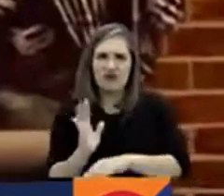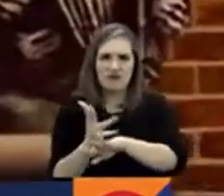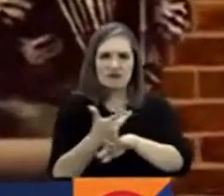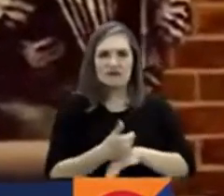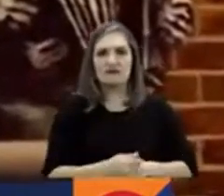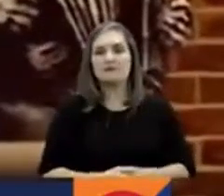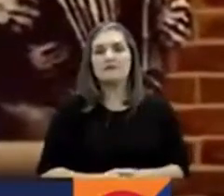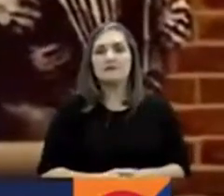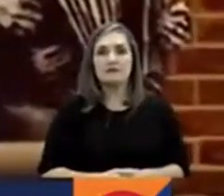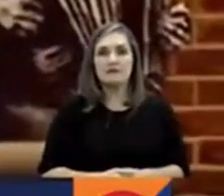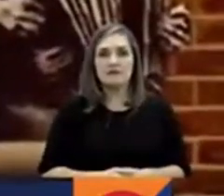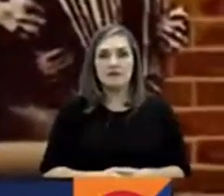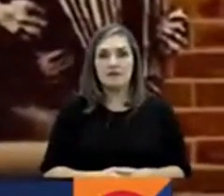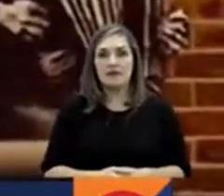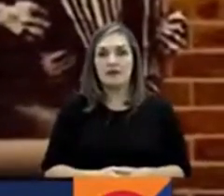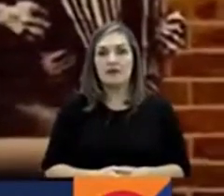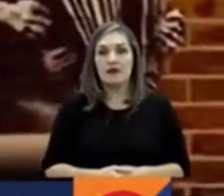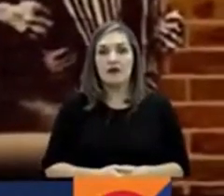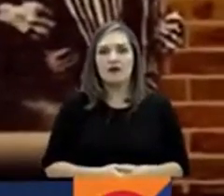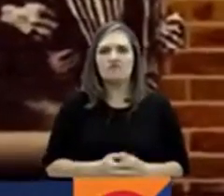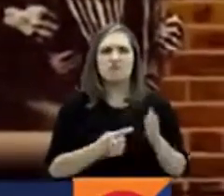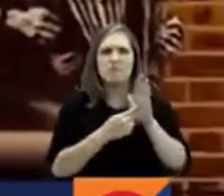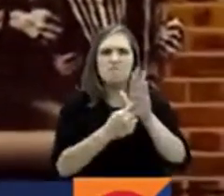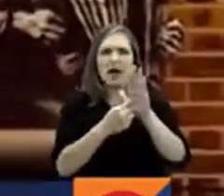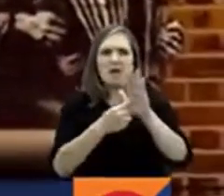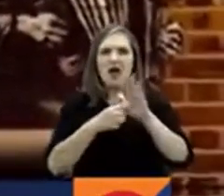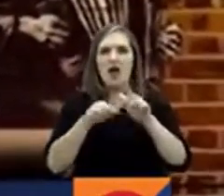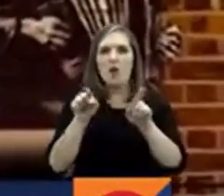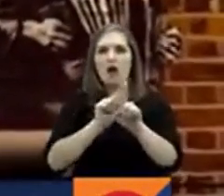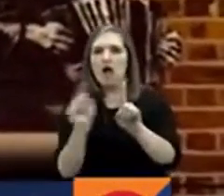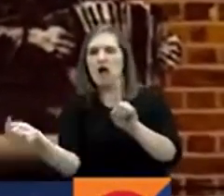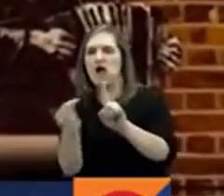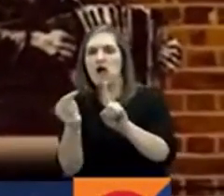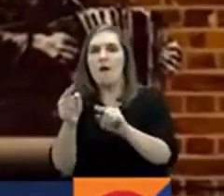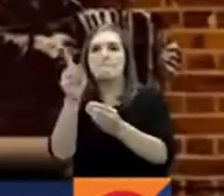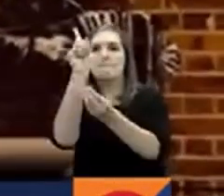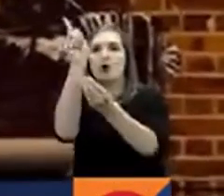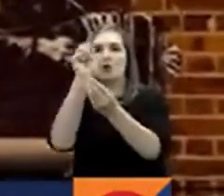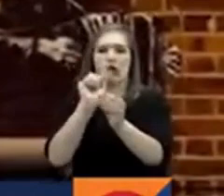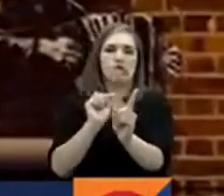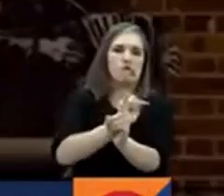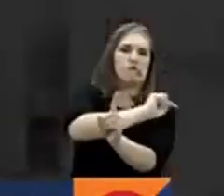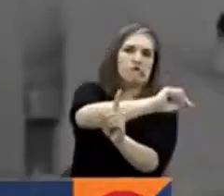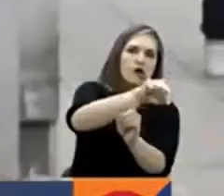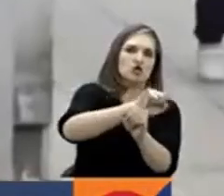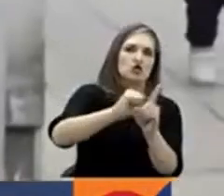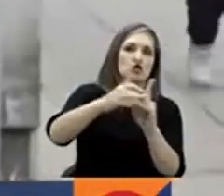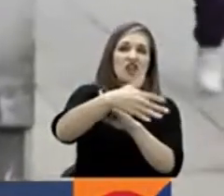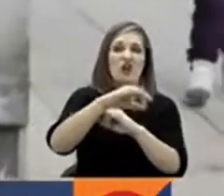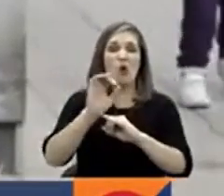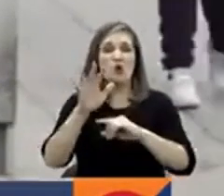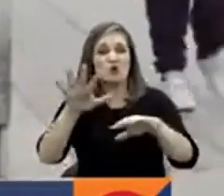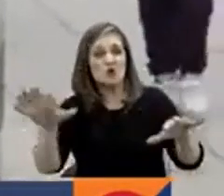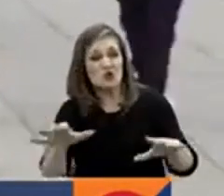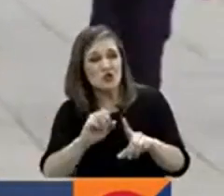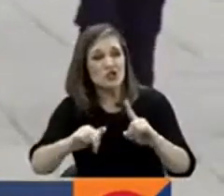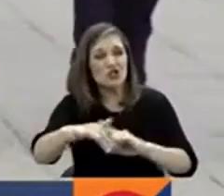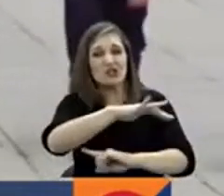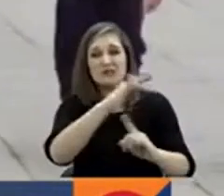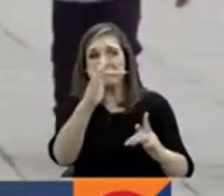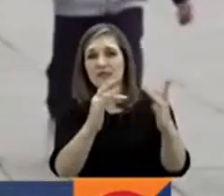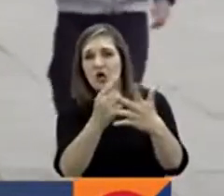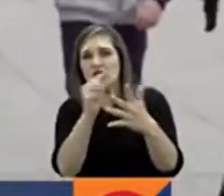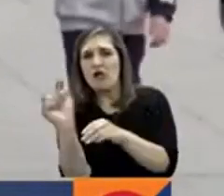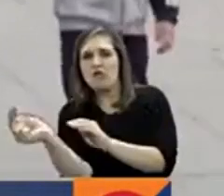Su trabajo se centra en obras de carácter político, social o sobre la cultura pop. Su premisa es el trato desde una perspectiva